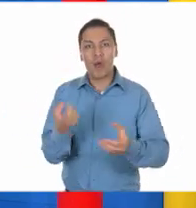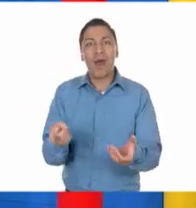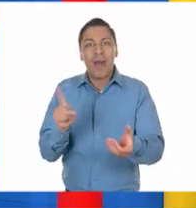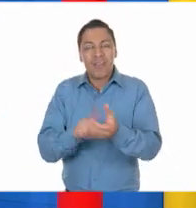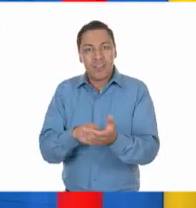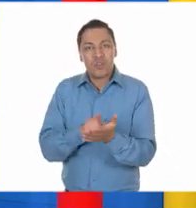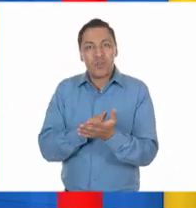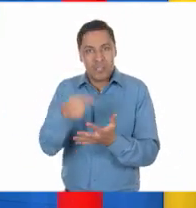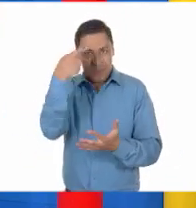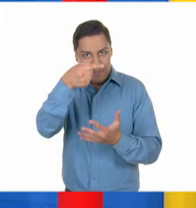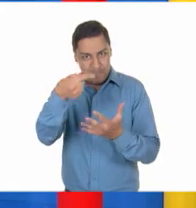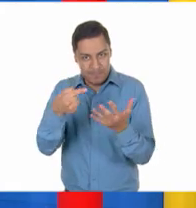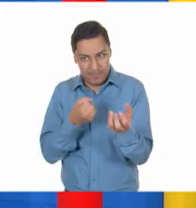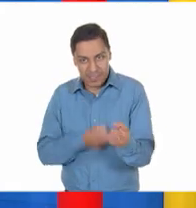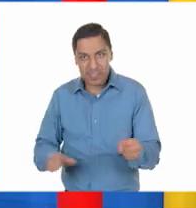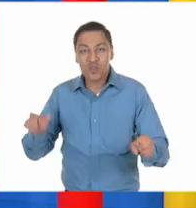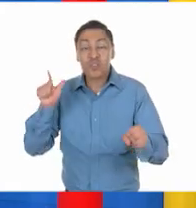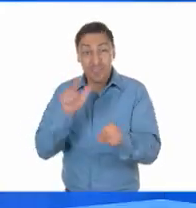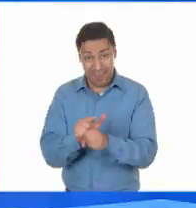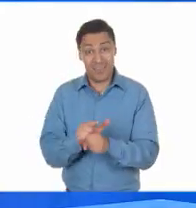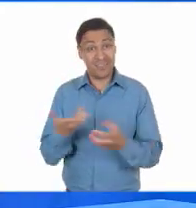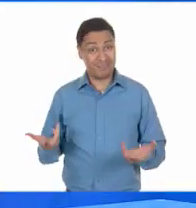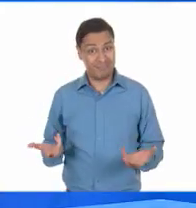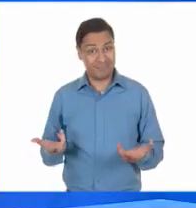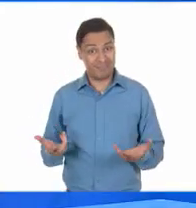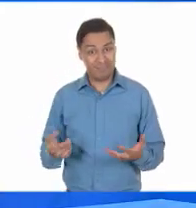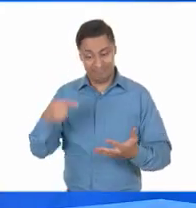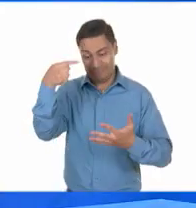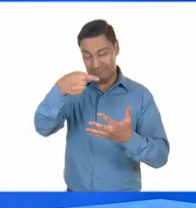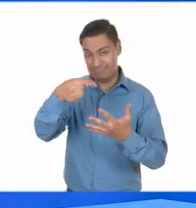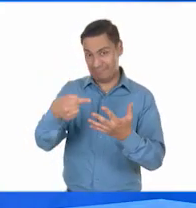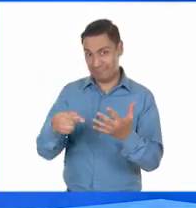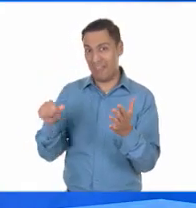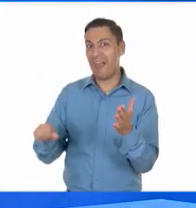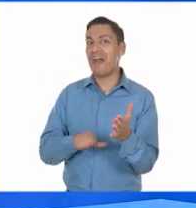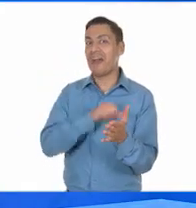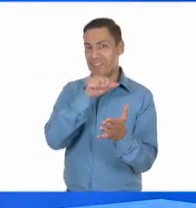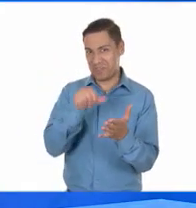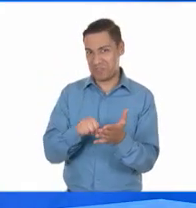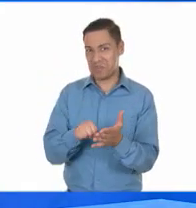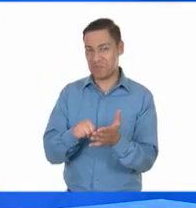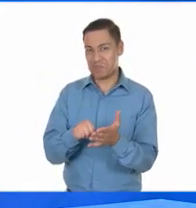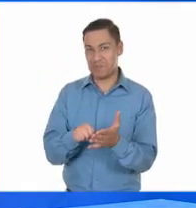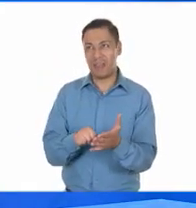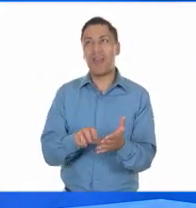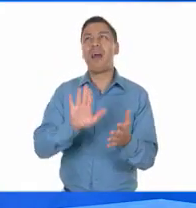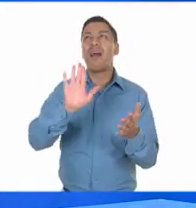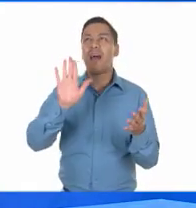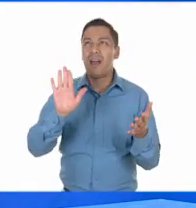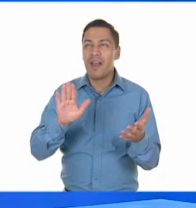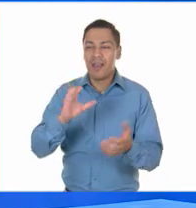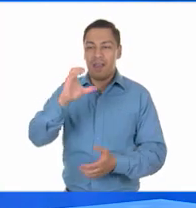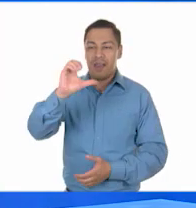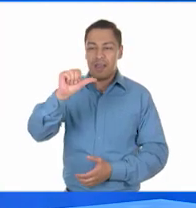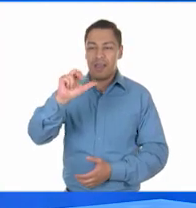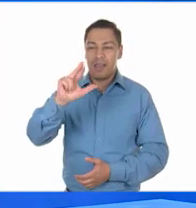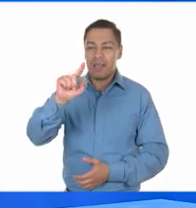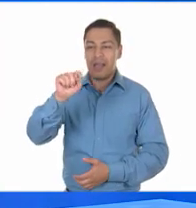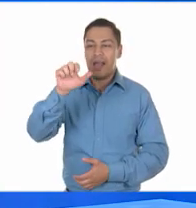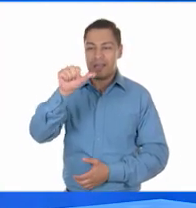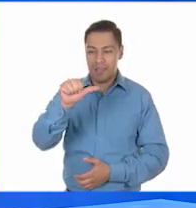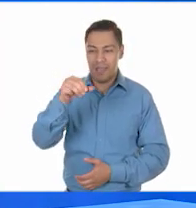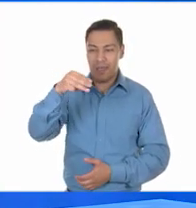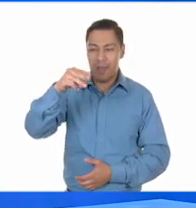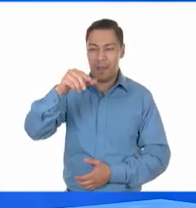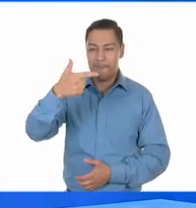sociales como garantías constitucionales. ¡Ah! Por eso se dice que la Carta Magna logró plasmar